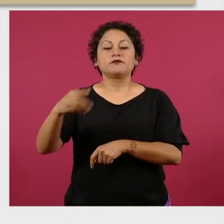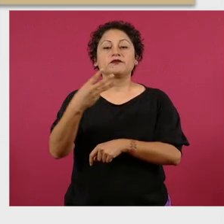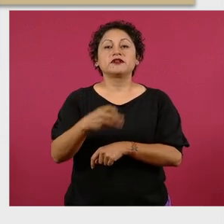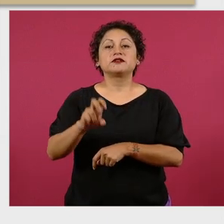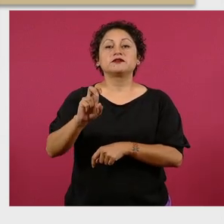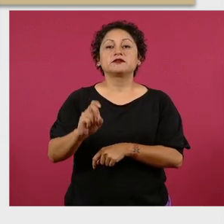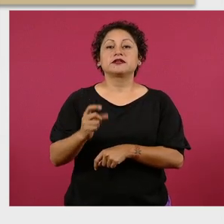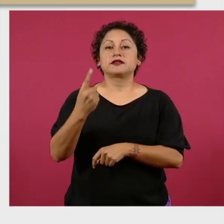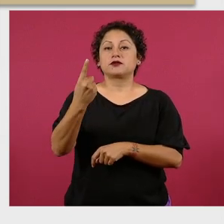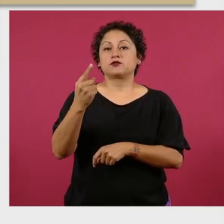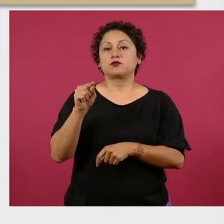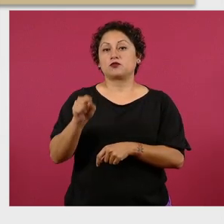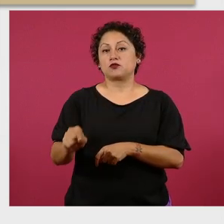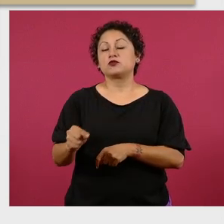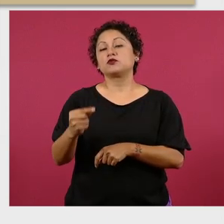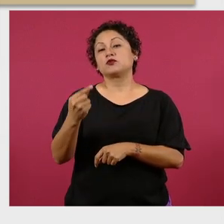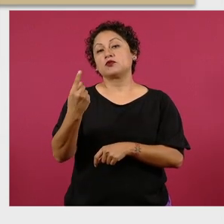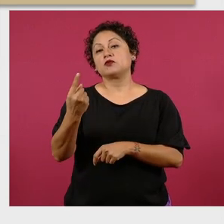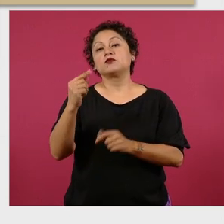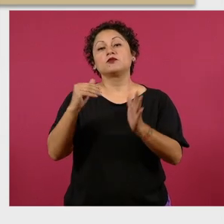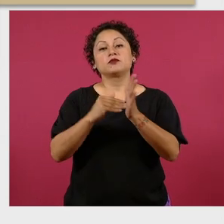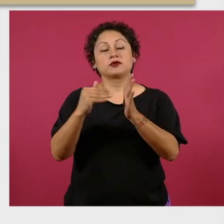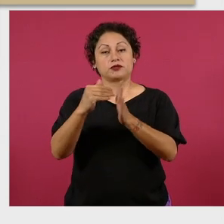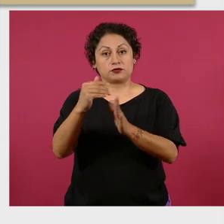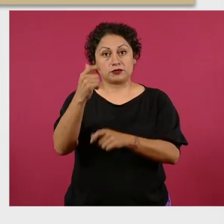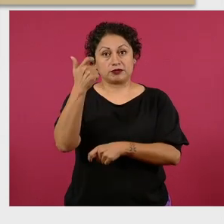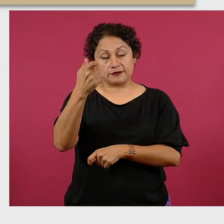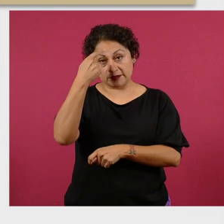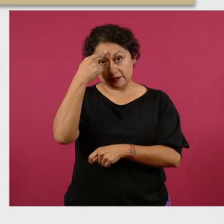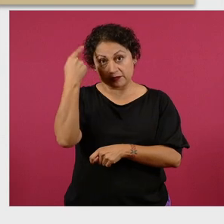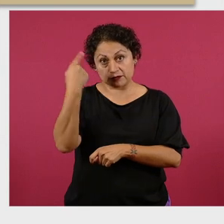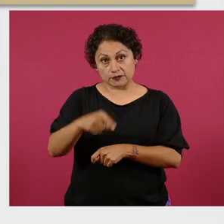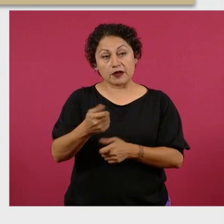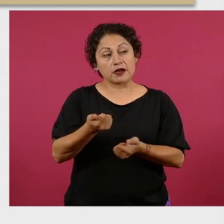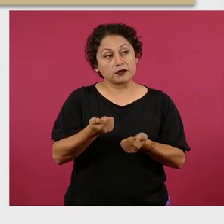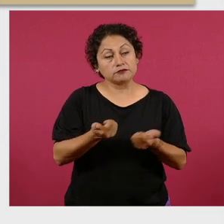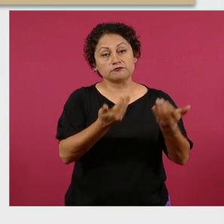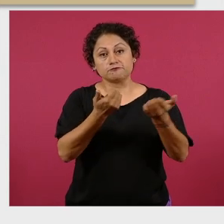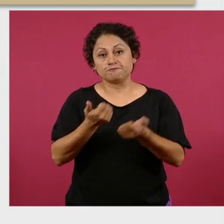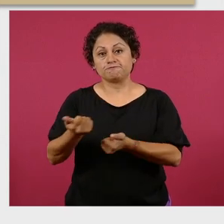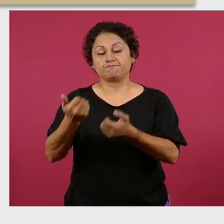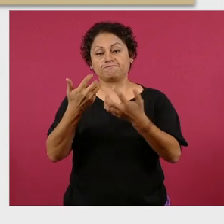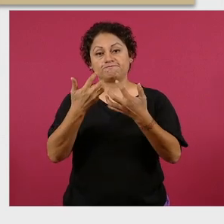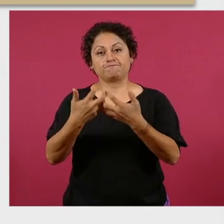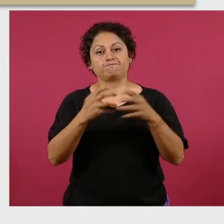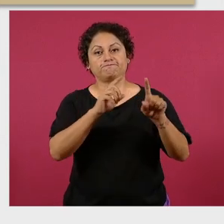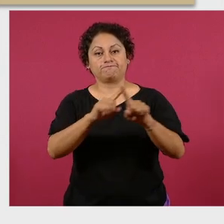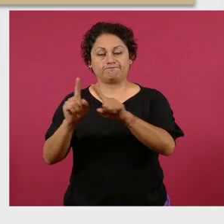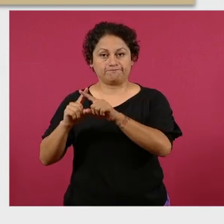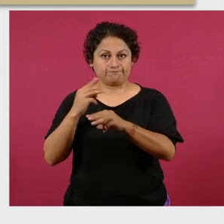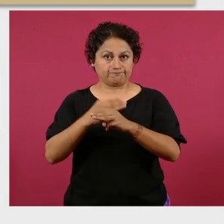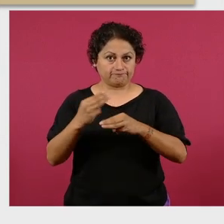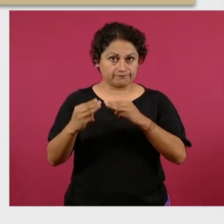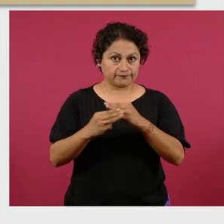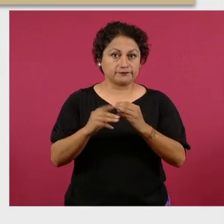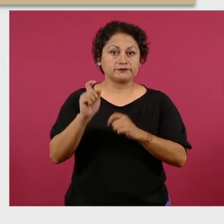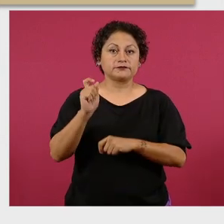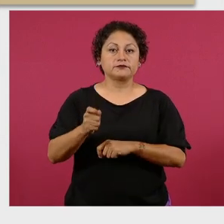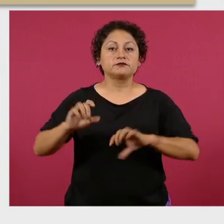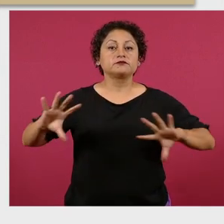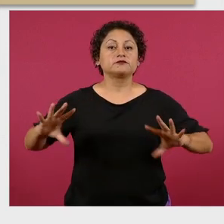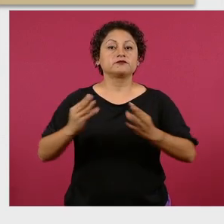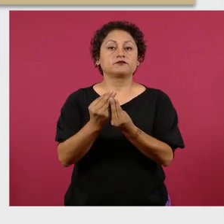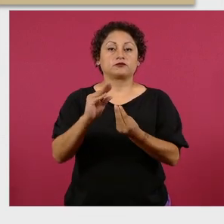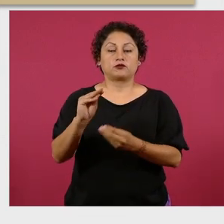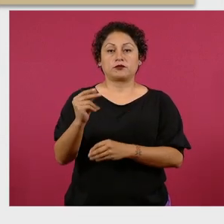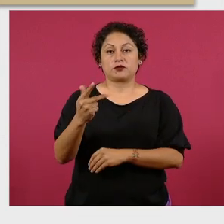millones de pesos para la rehabilitación y equipamiento de centros de salud en el primer nivel de atención. Esto equivale al 98 por ciento.